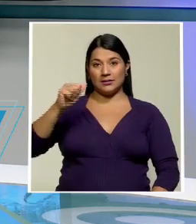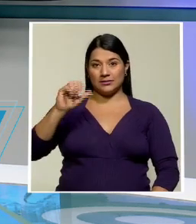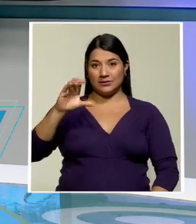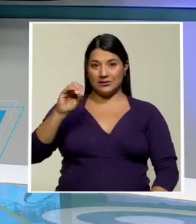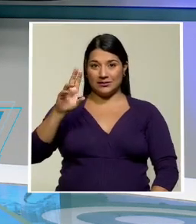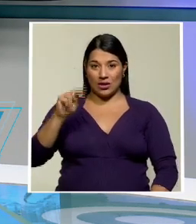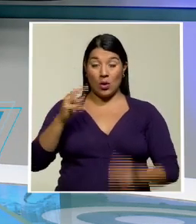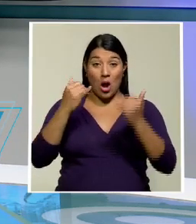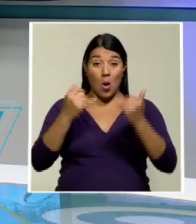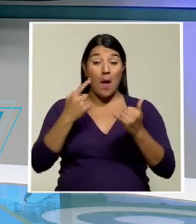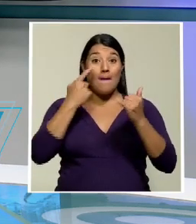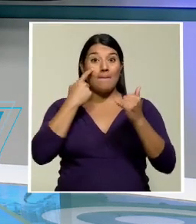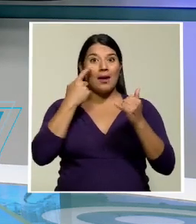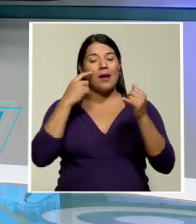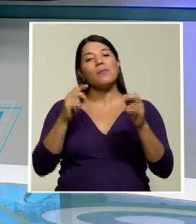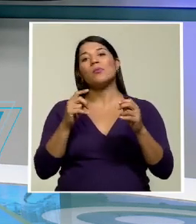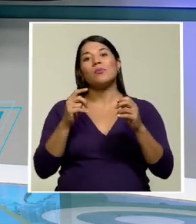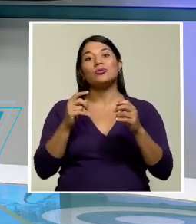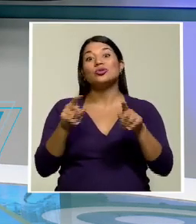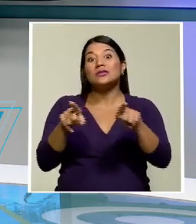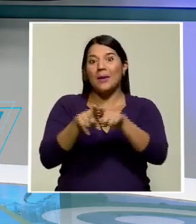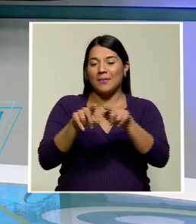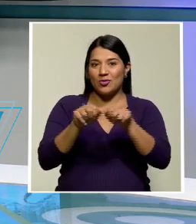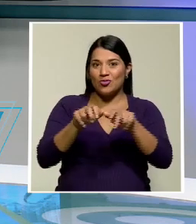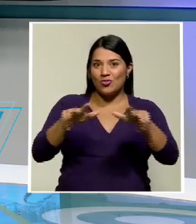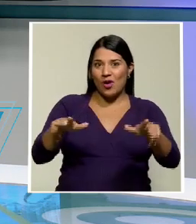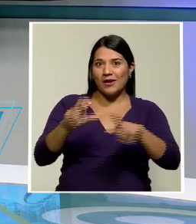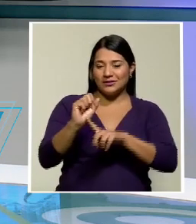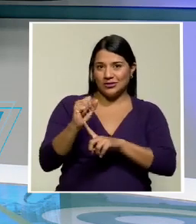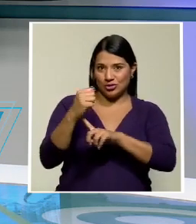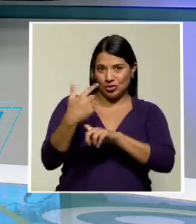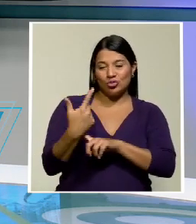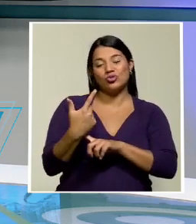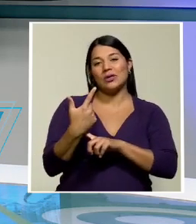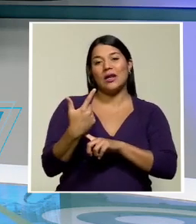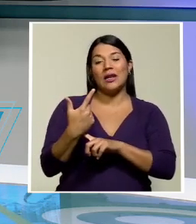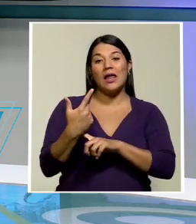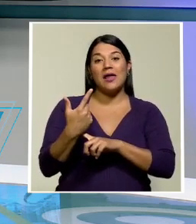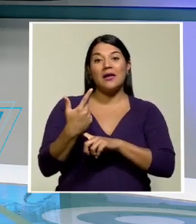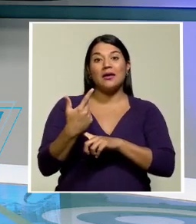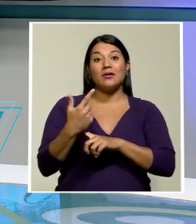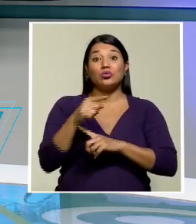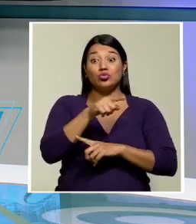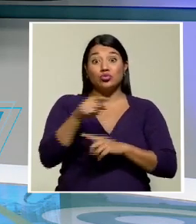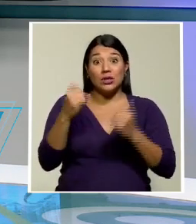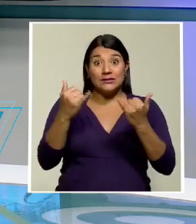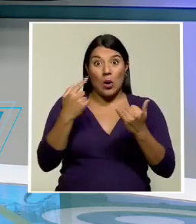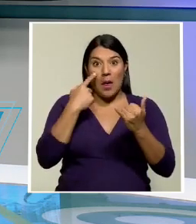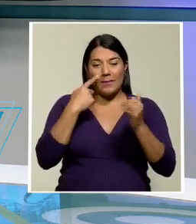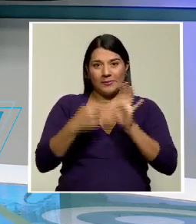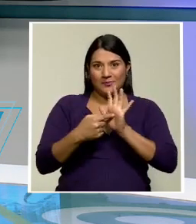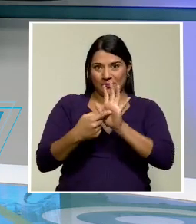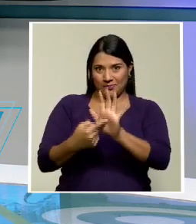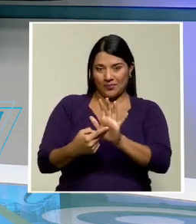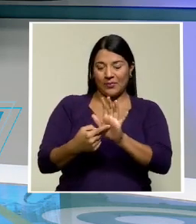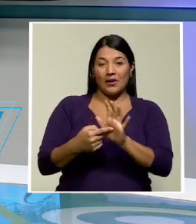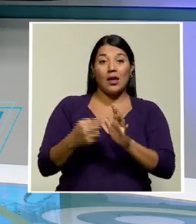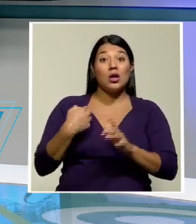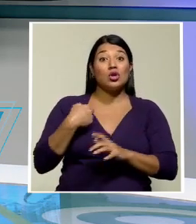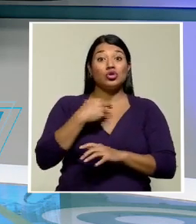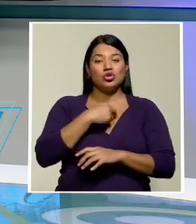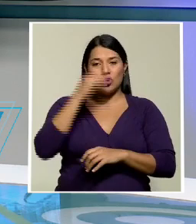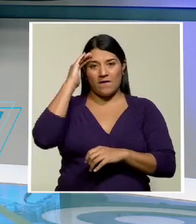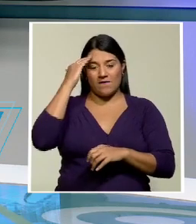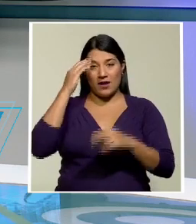invito también para que sintonicen esta transmisión mediante nuestras plataformas de redes sociales que usted observa en pantalla, estamos en